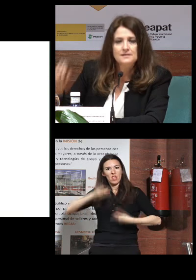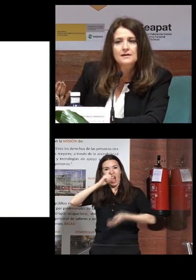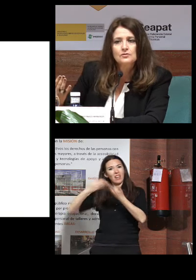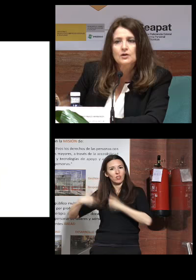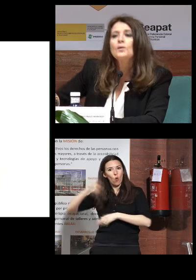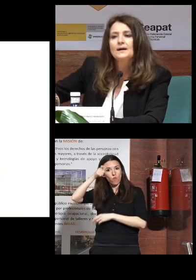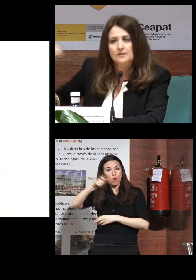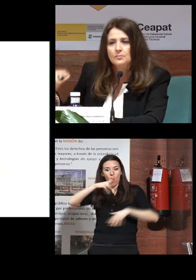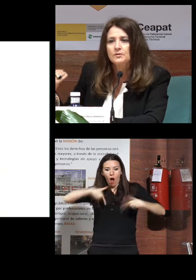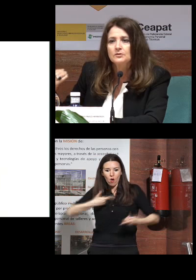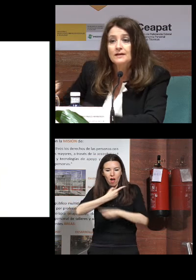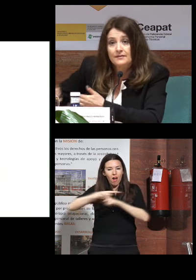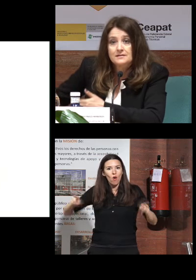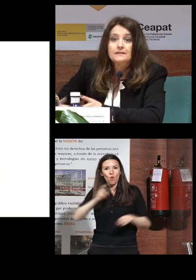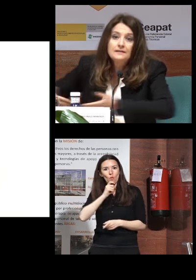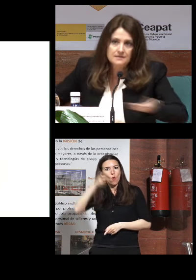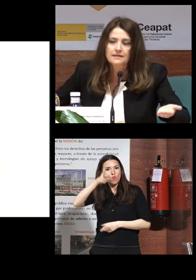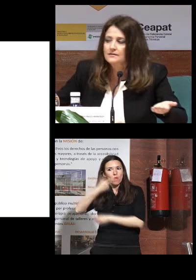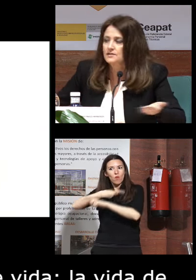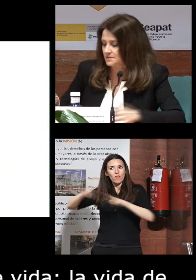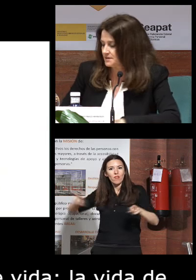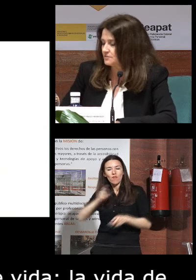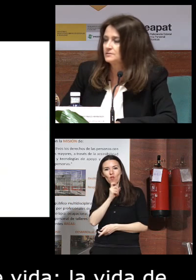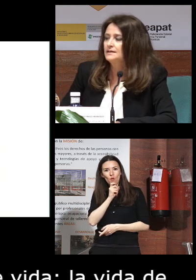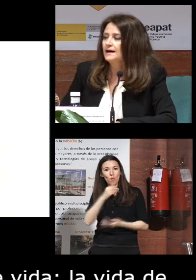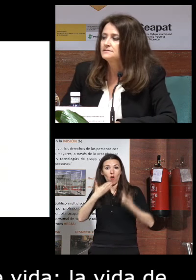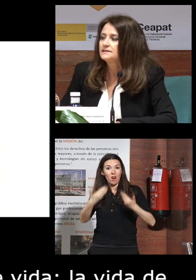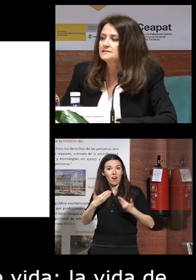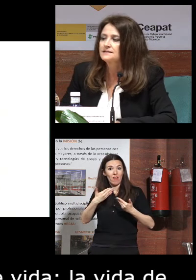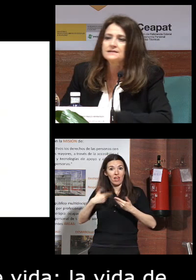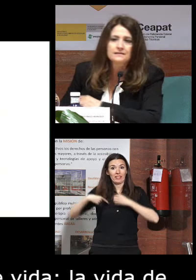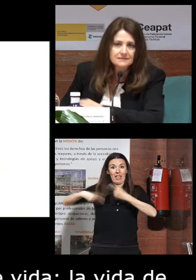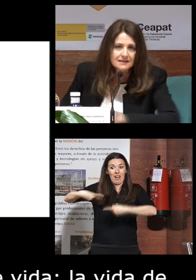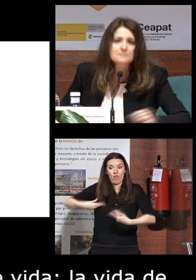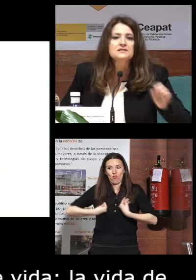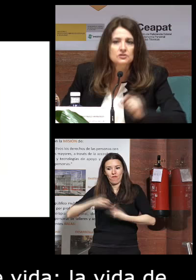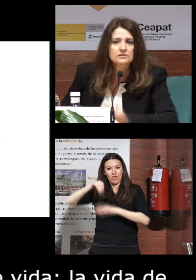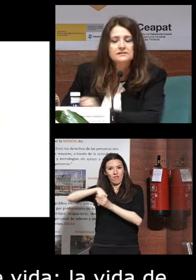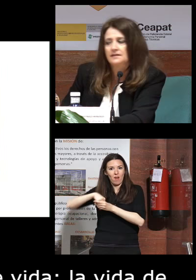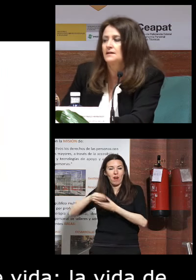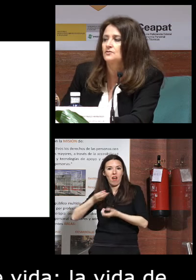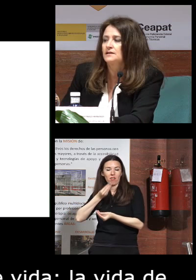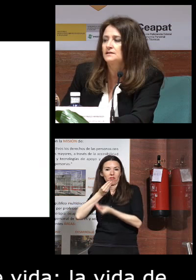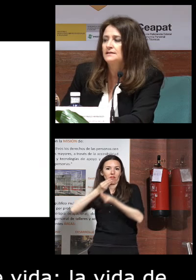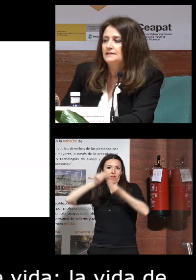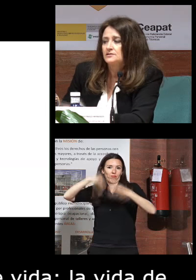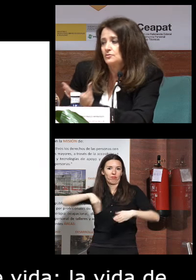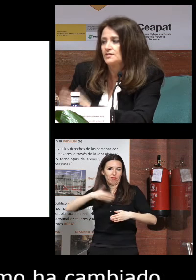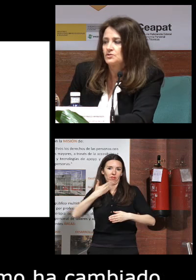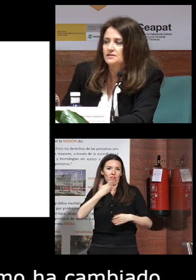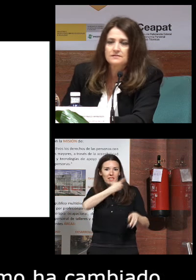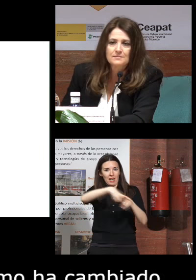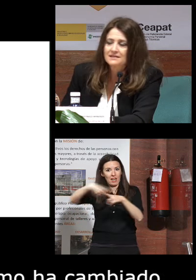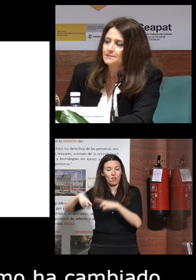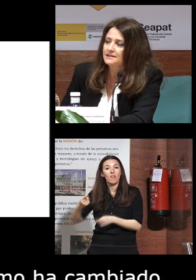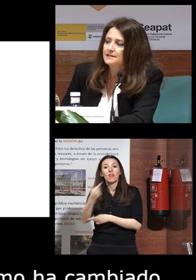la vida ahora cómo ha cambiado el pueblo gracias a las generaciones que vinieron antes en esa transmisión intergeneracional esto lo